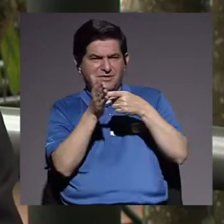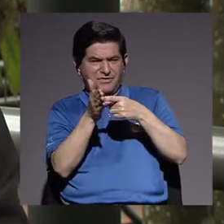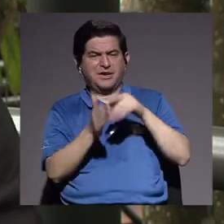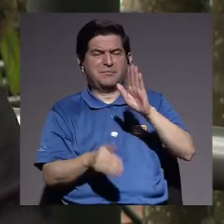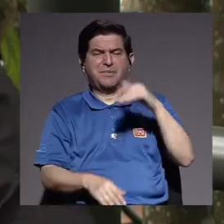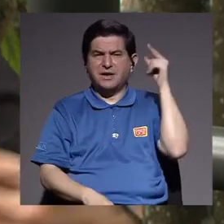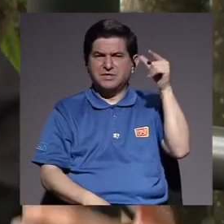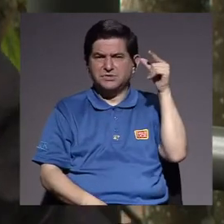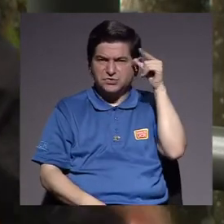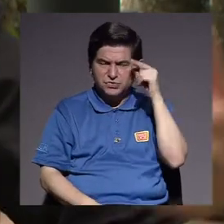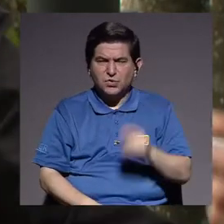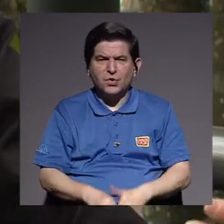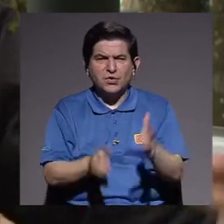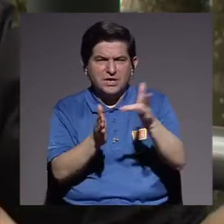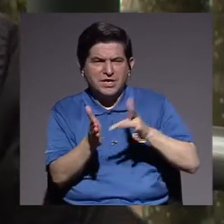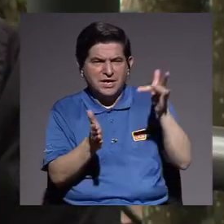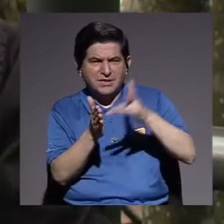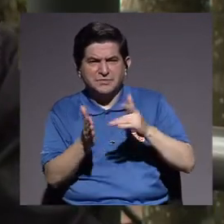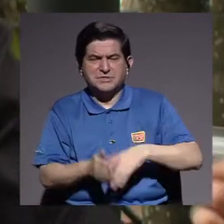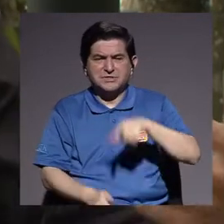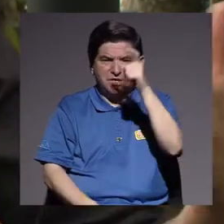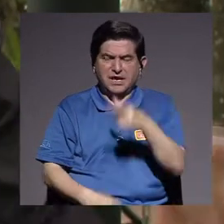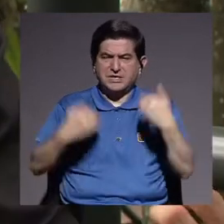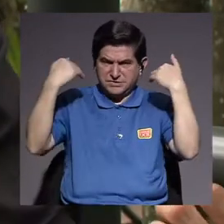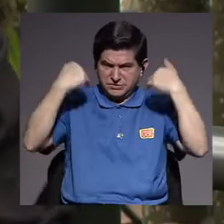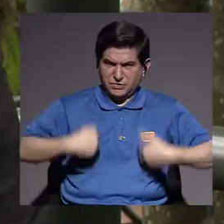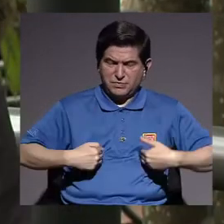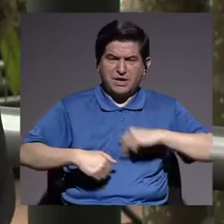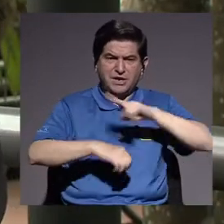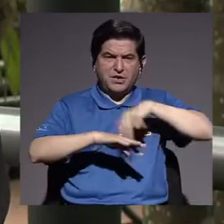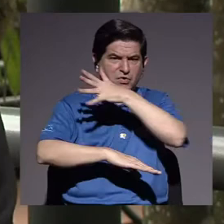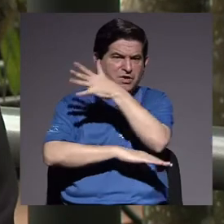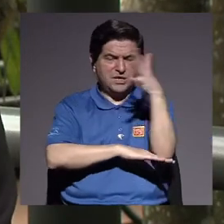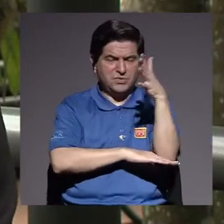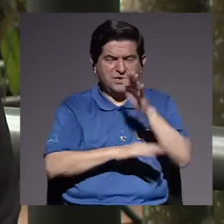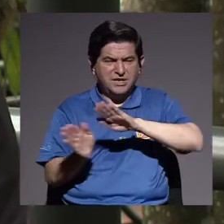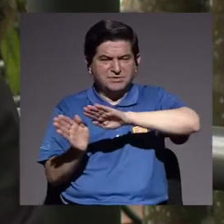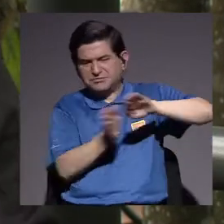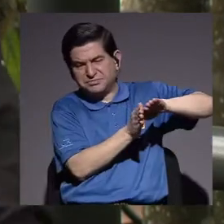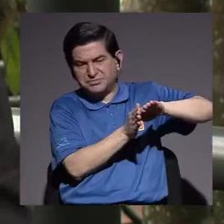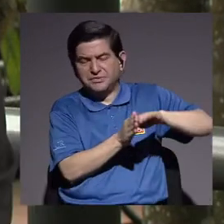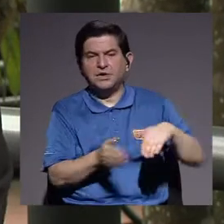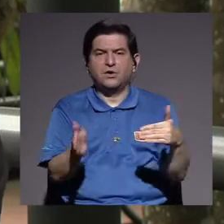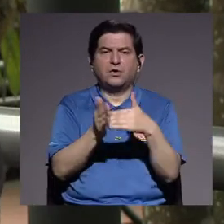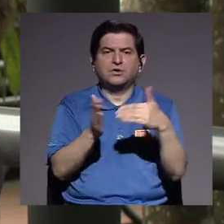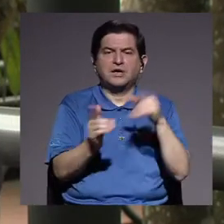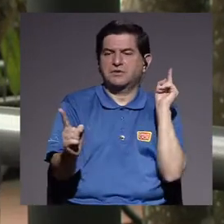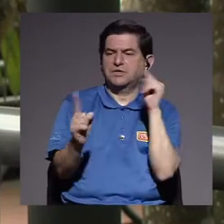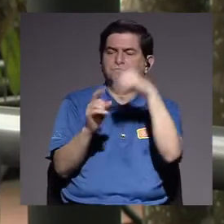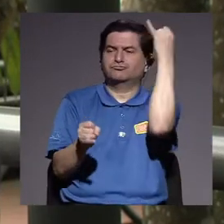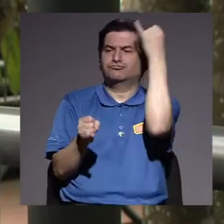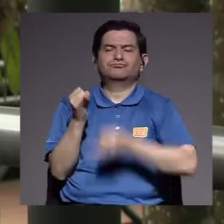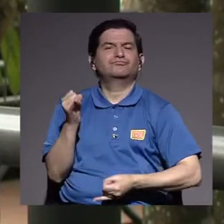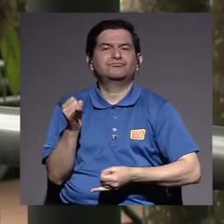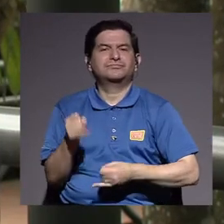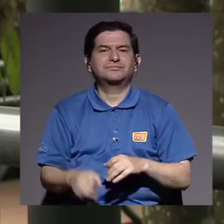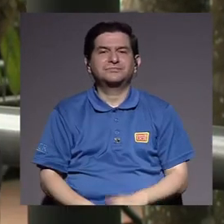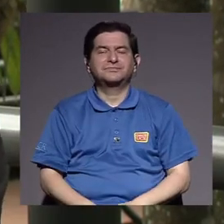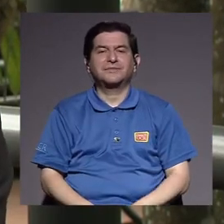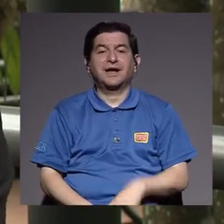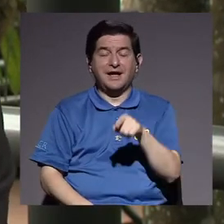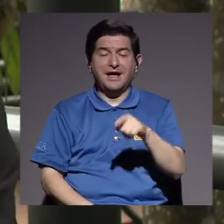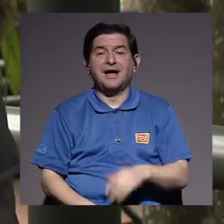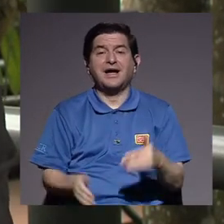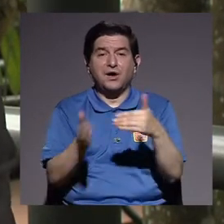deje de lado su lógica irracional de explotación sobre los seres humanos y sobre la naturaleza y vuelva a retomar el fin último que tiene, es justamente